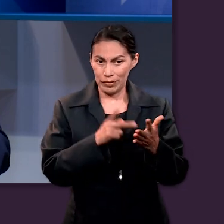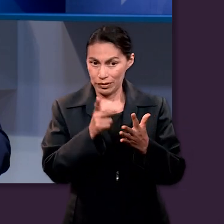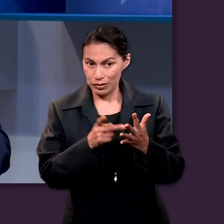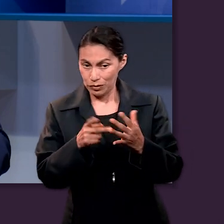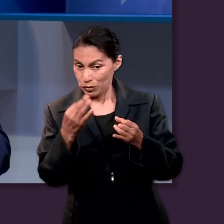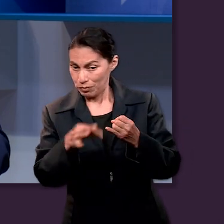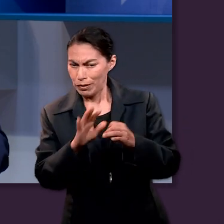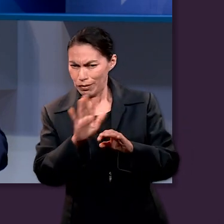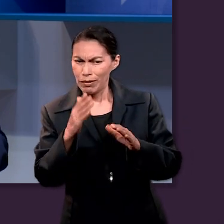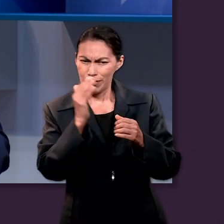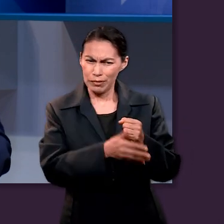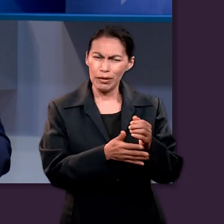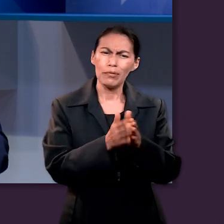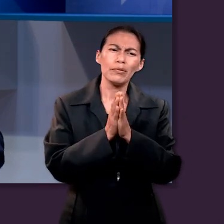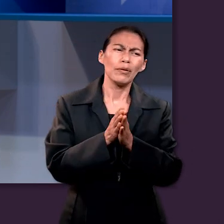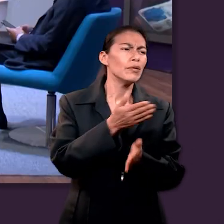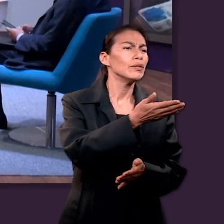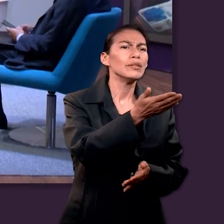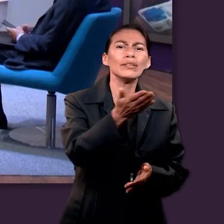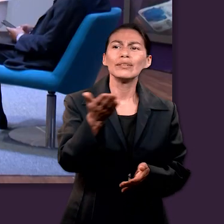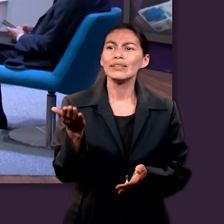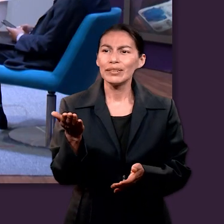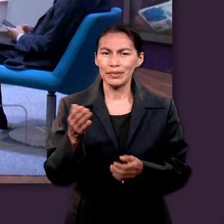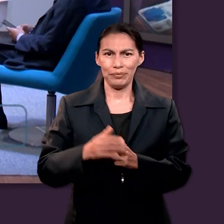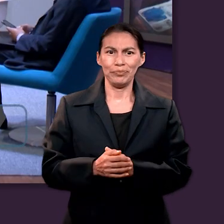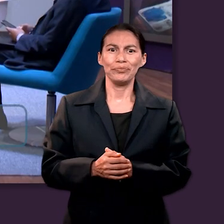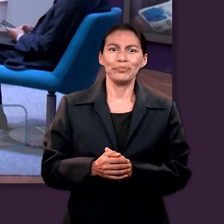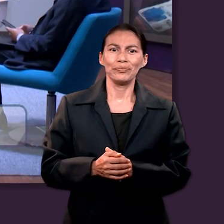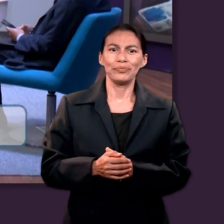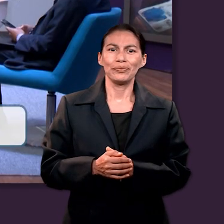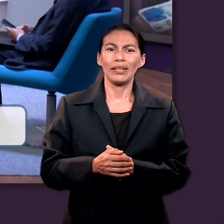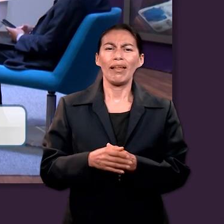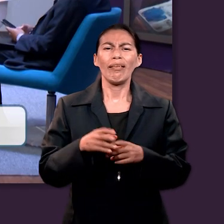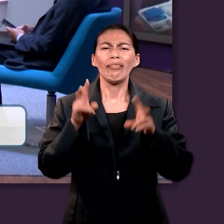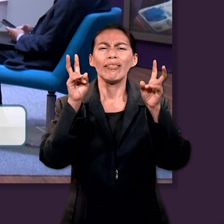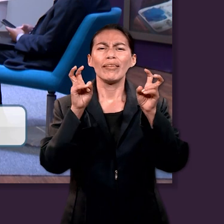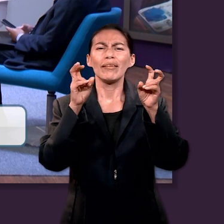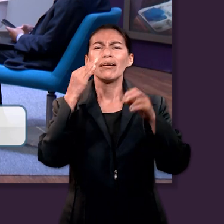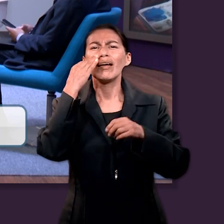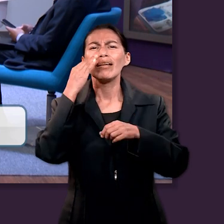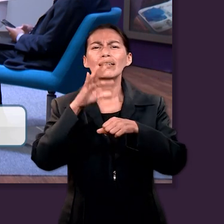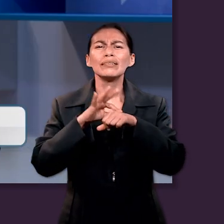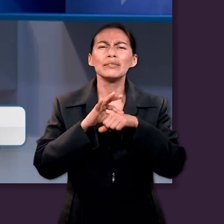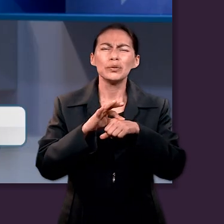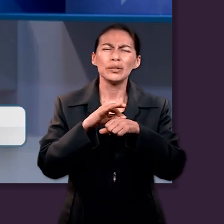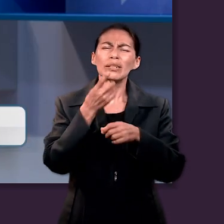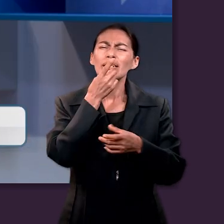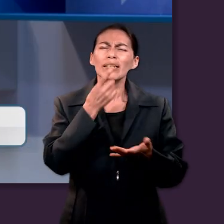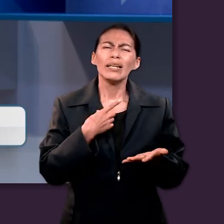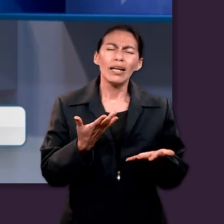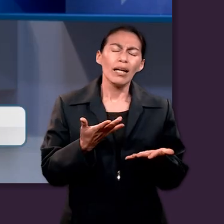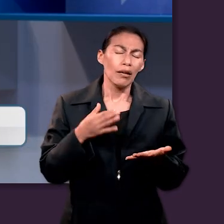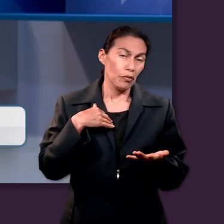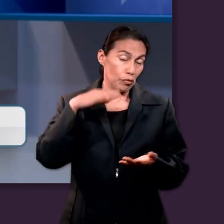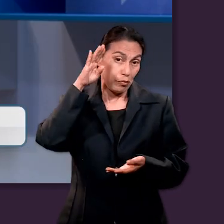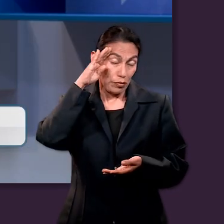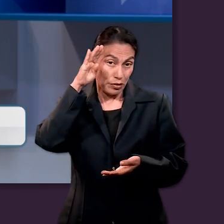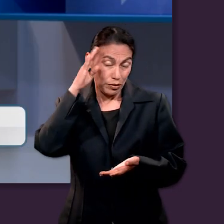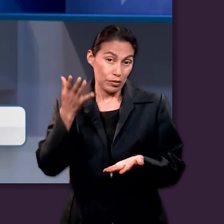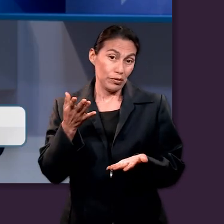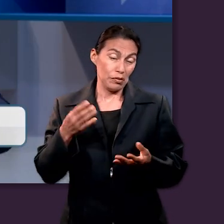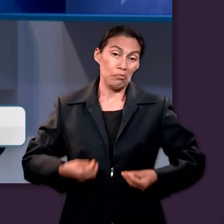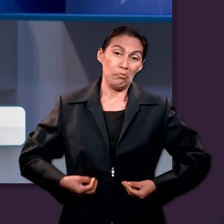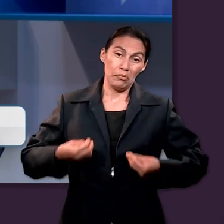del repaso de la lección, me gustaría invitarlos a que comentemos sobre el tema del testimonio. Yo creo que si algo es